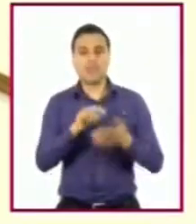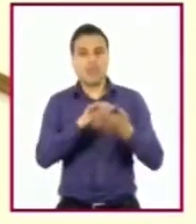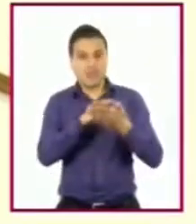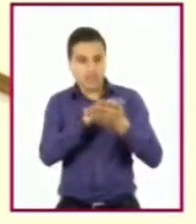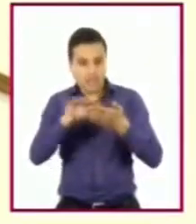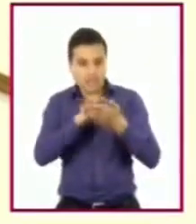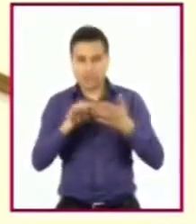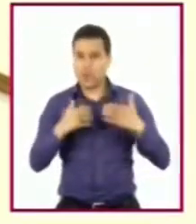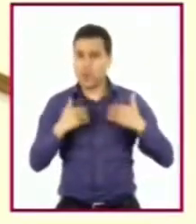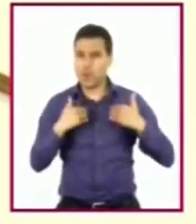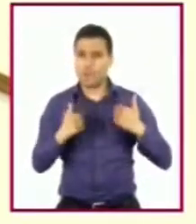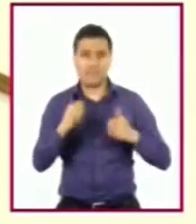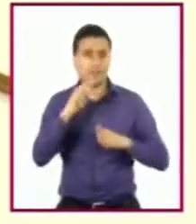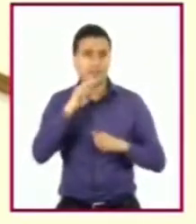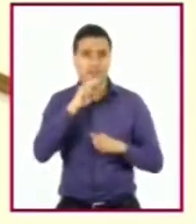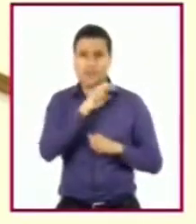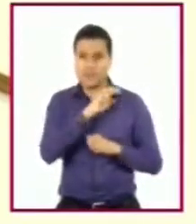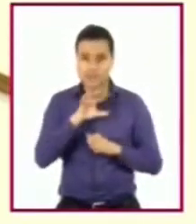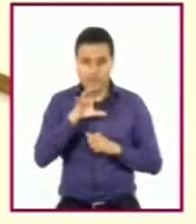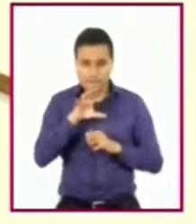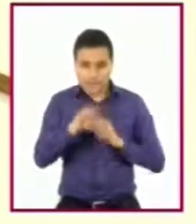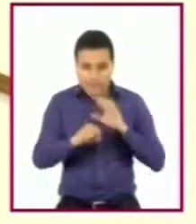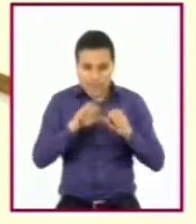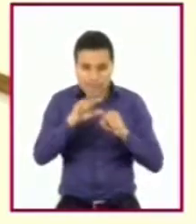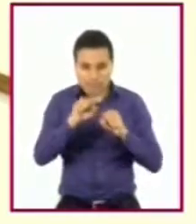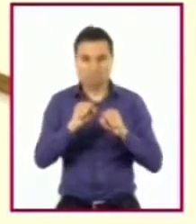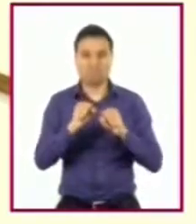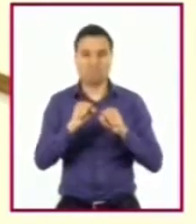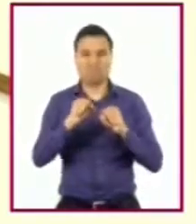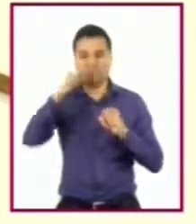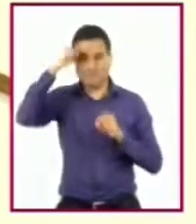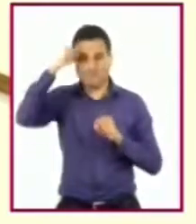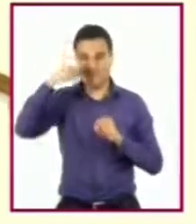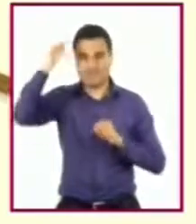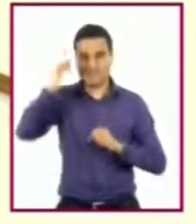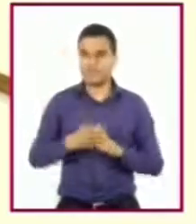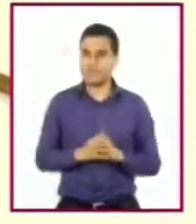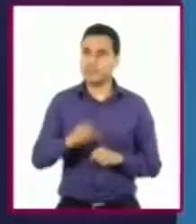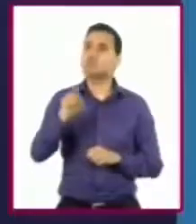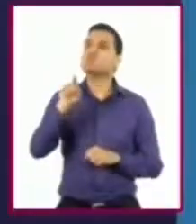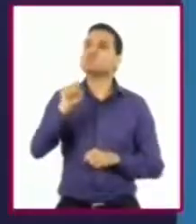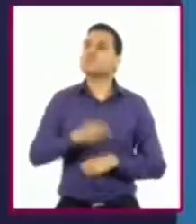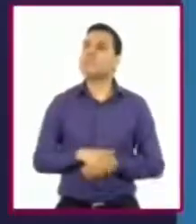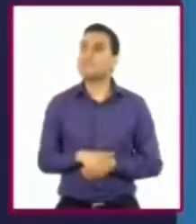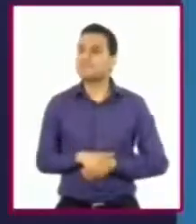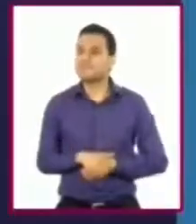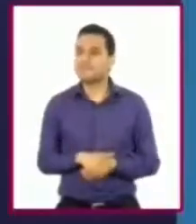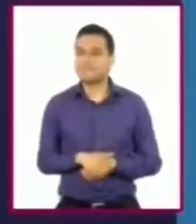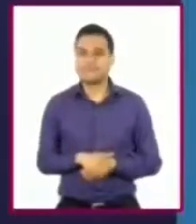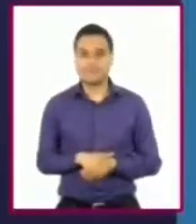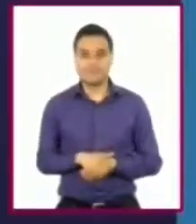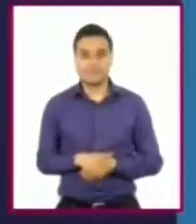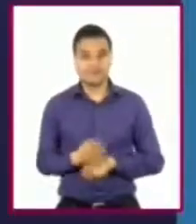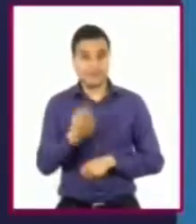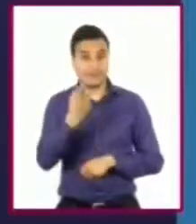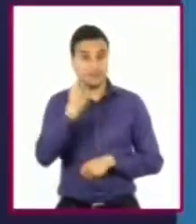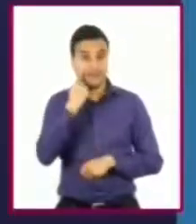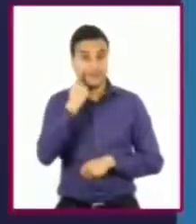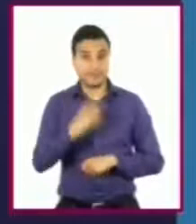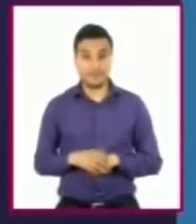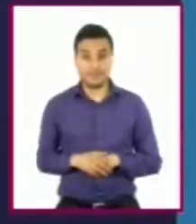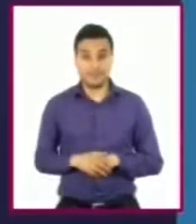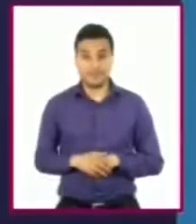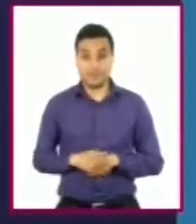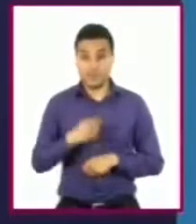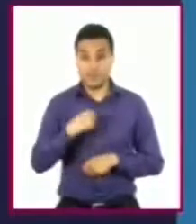rápidamente las ideas de un texto. Es tu turno, Euriel. Pues mira, durante mi